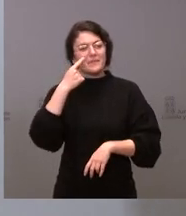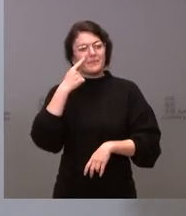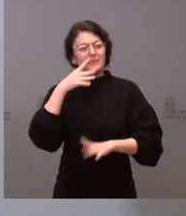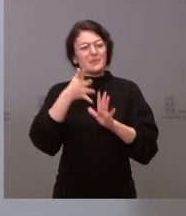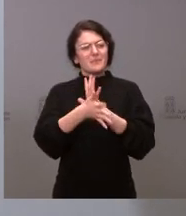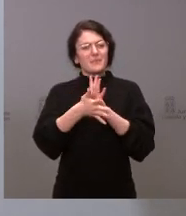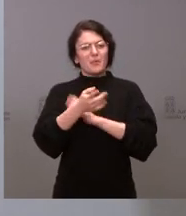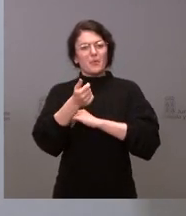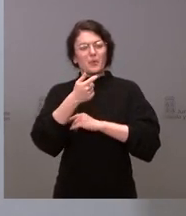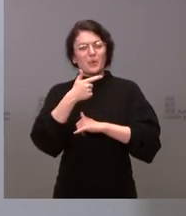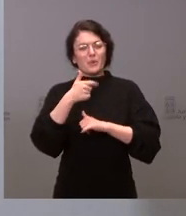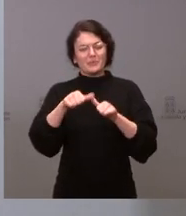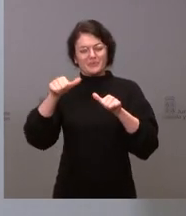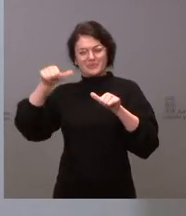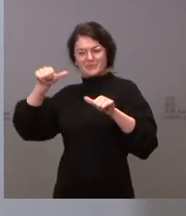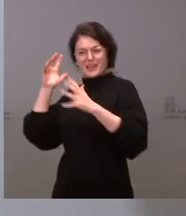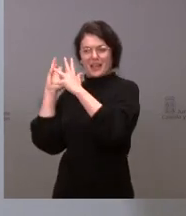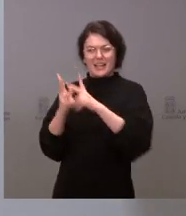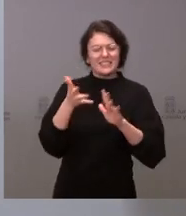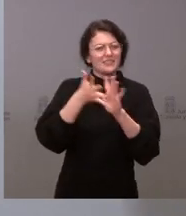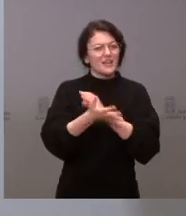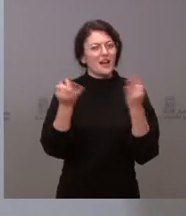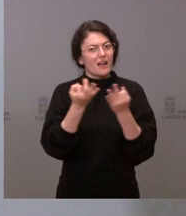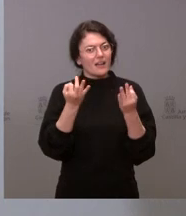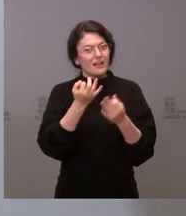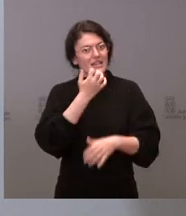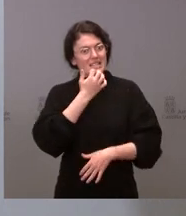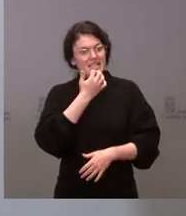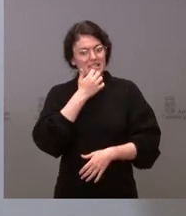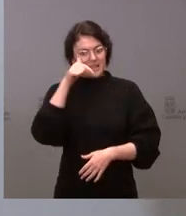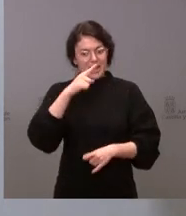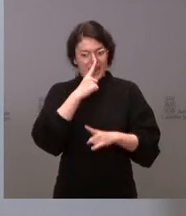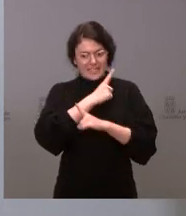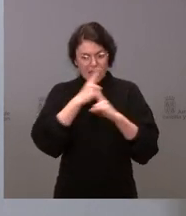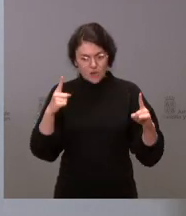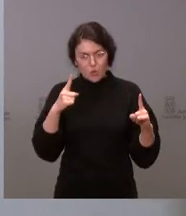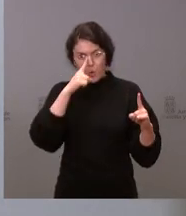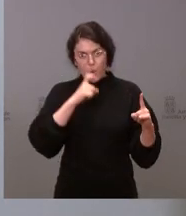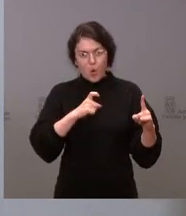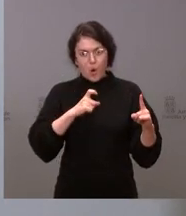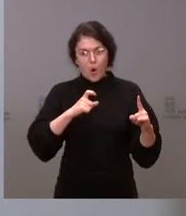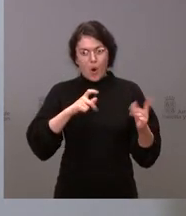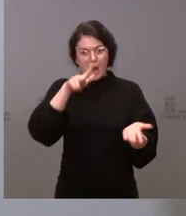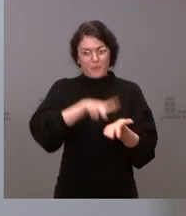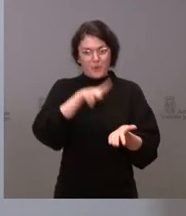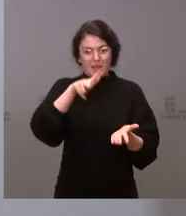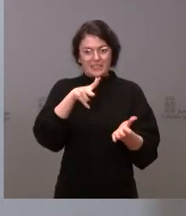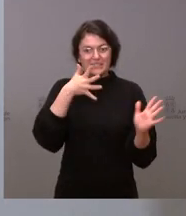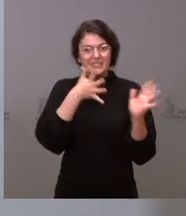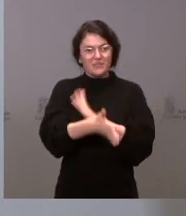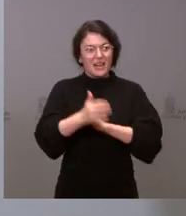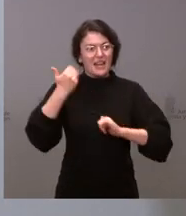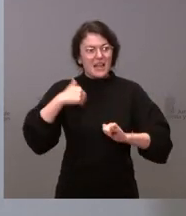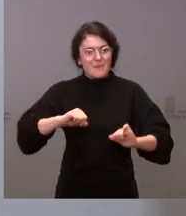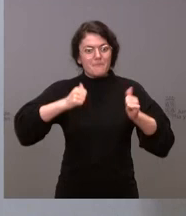refieren con retroactivo. Claro, si esto se aprueba este año entiendo que no va a tener vigencia hasta cuando hagamos la